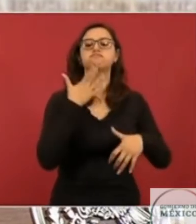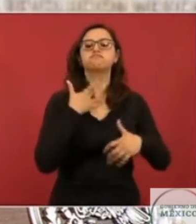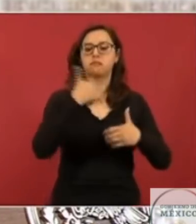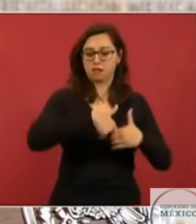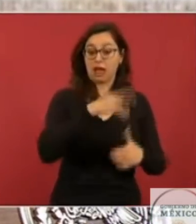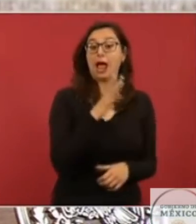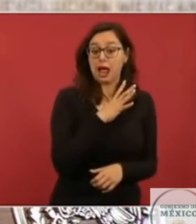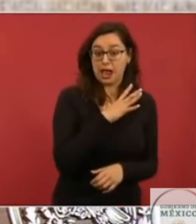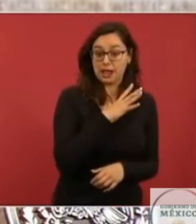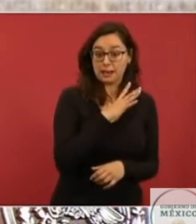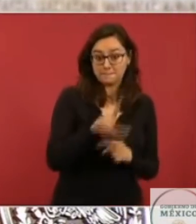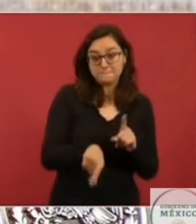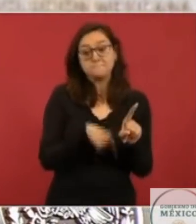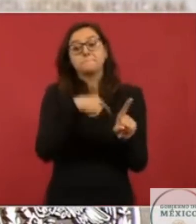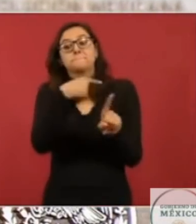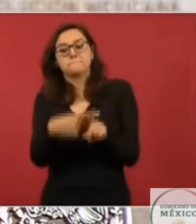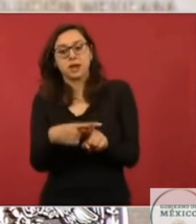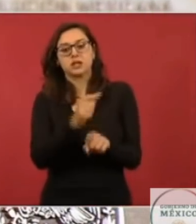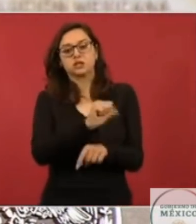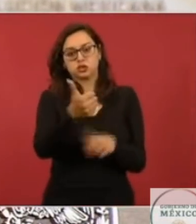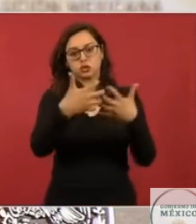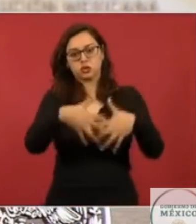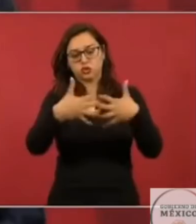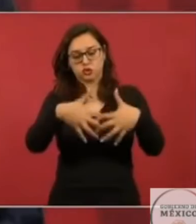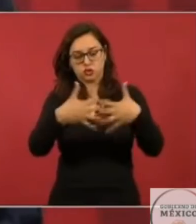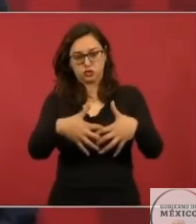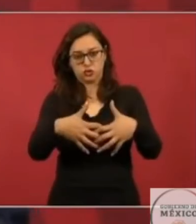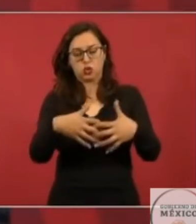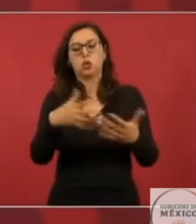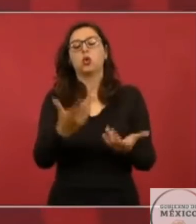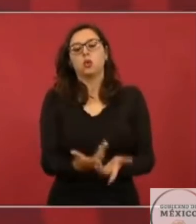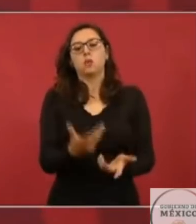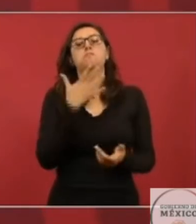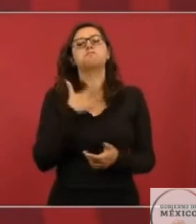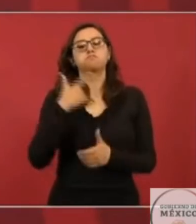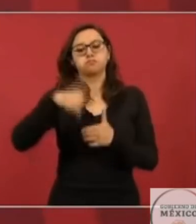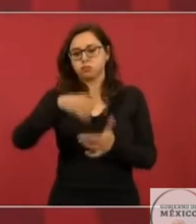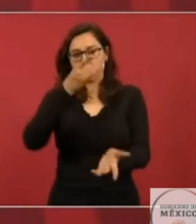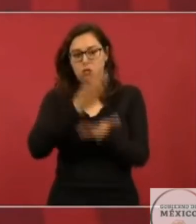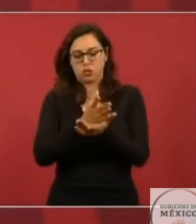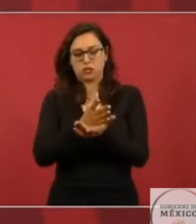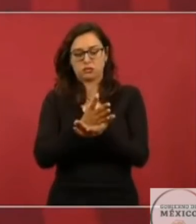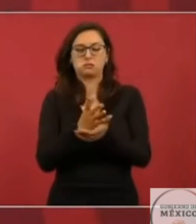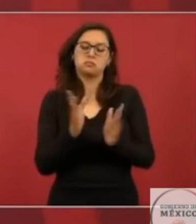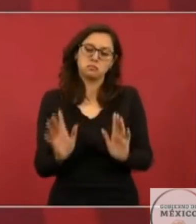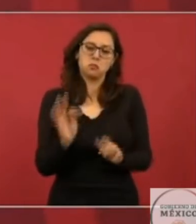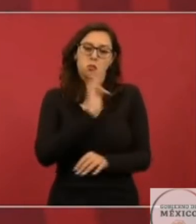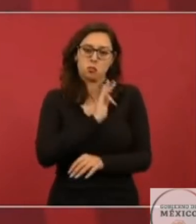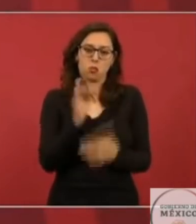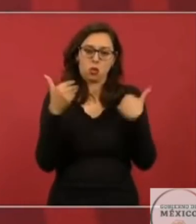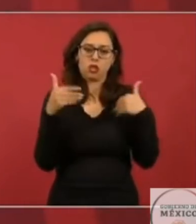coquizadora y sería la única que estuviese produciendo